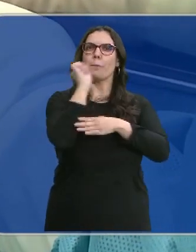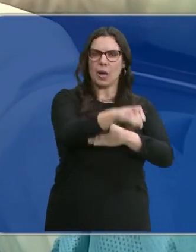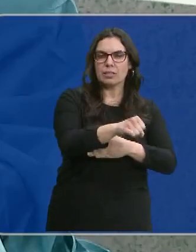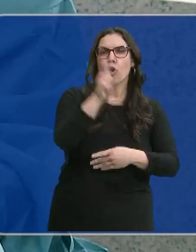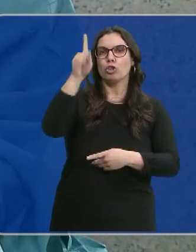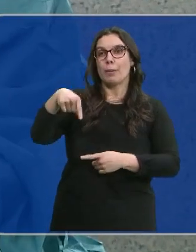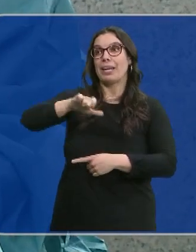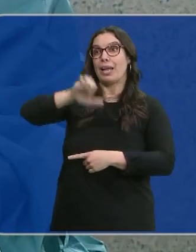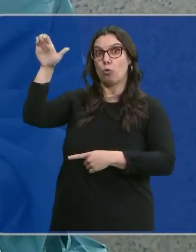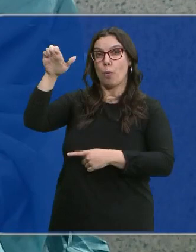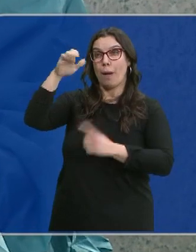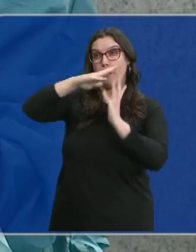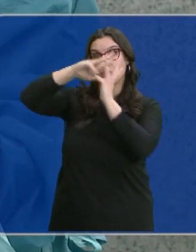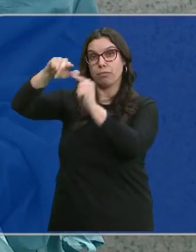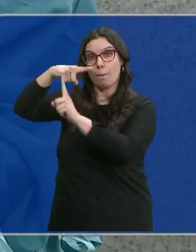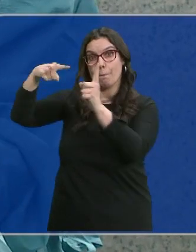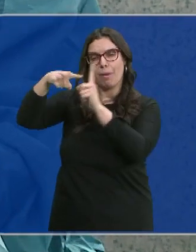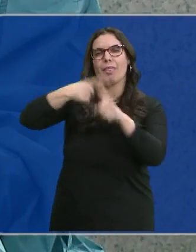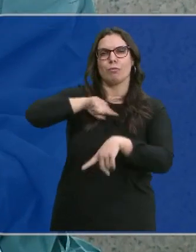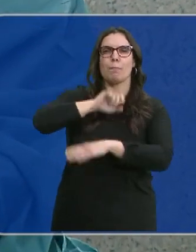o de la media de la Unión Europea.